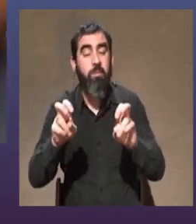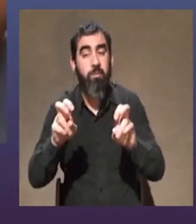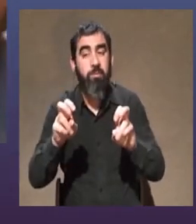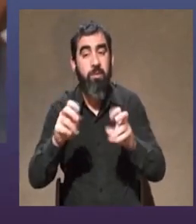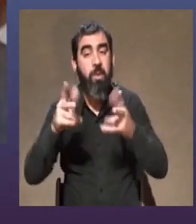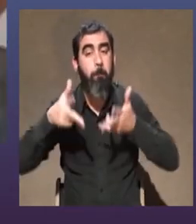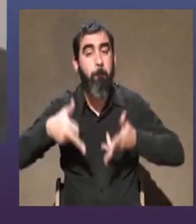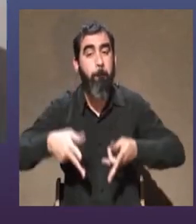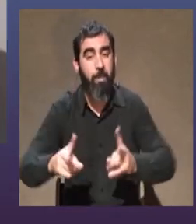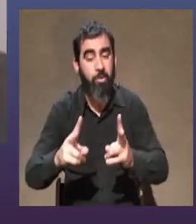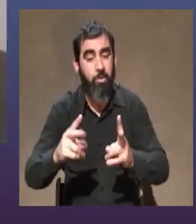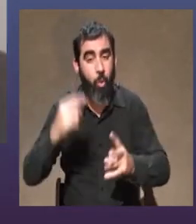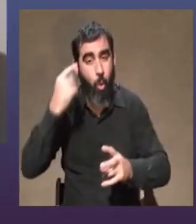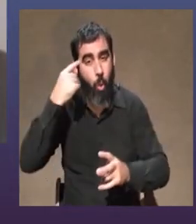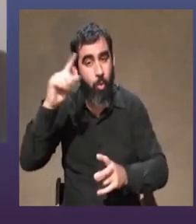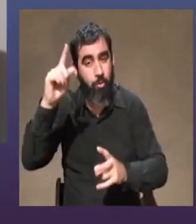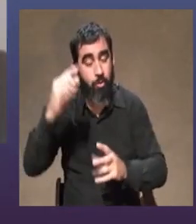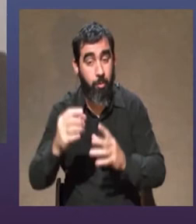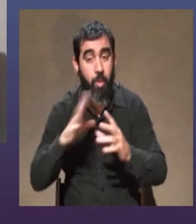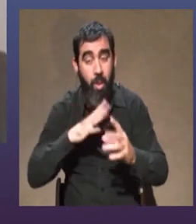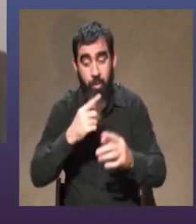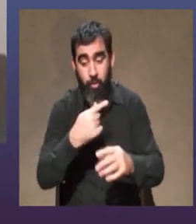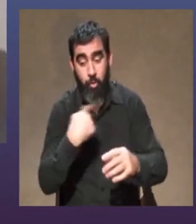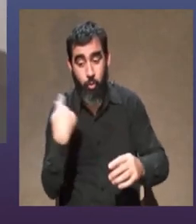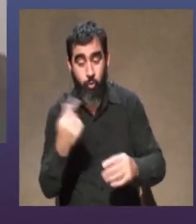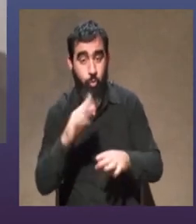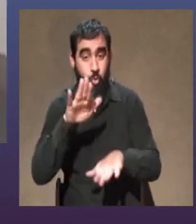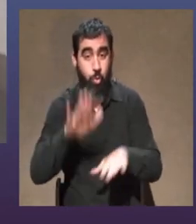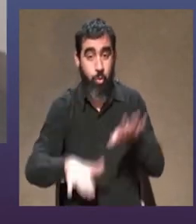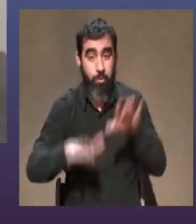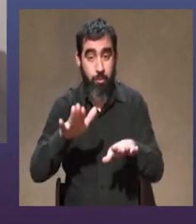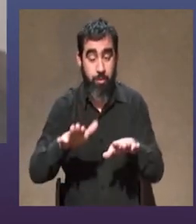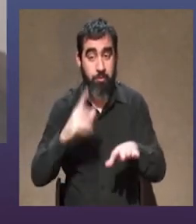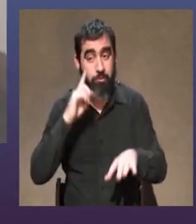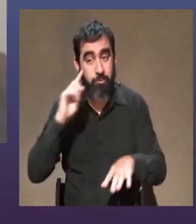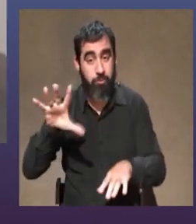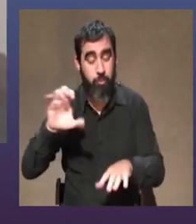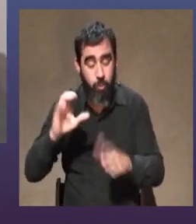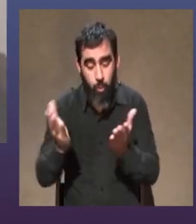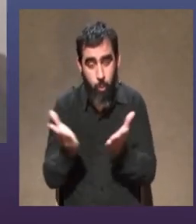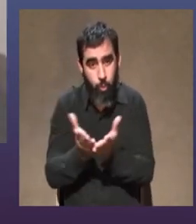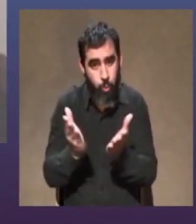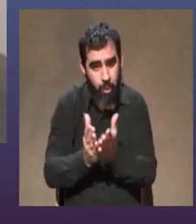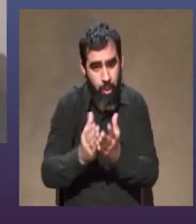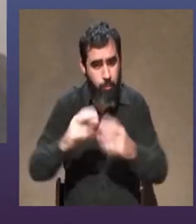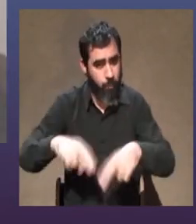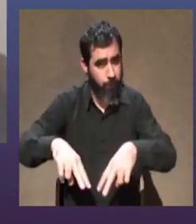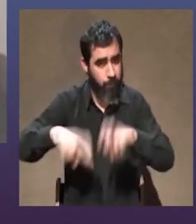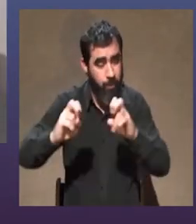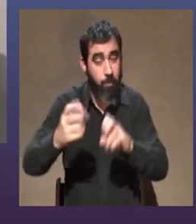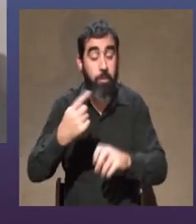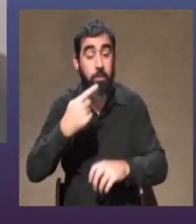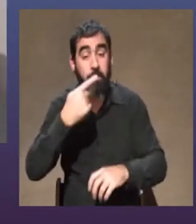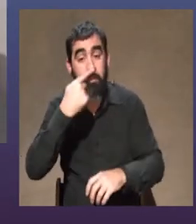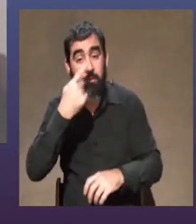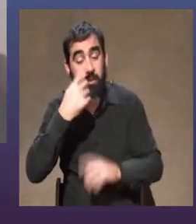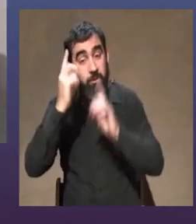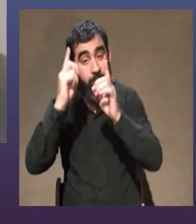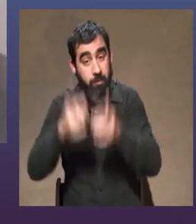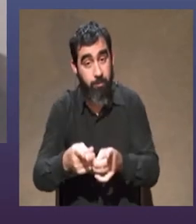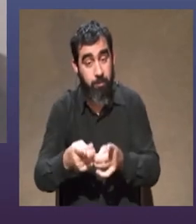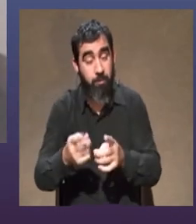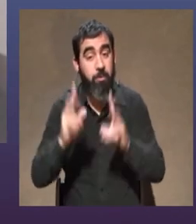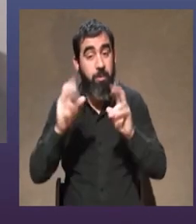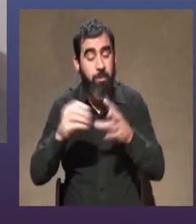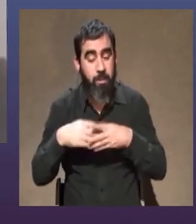metodologías originales porque pasan por nosotros. sea, escuchamos, estudiamos, pero lo interesante de esto es justamente cuando pasa